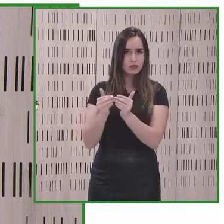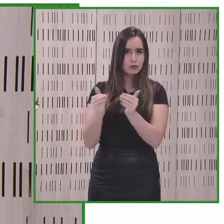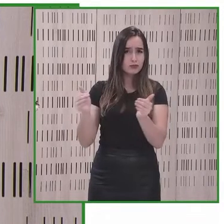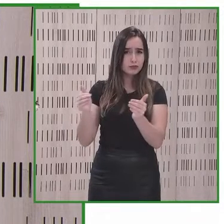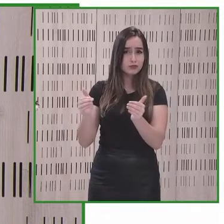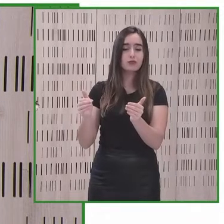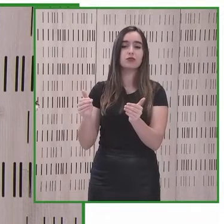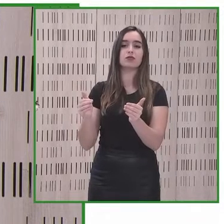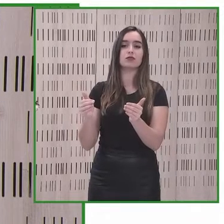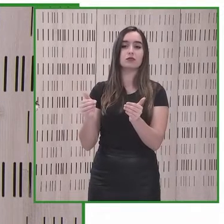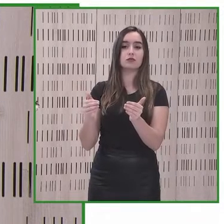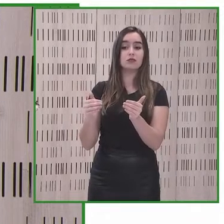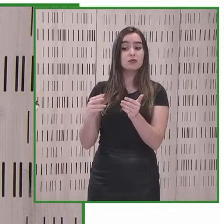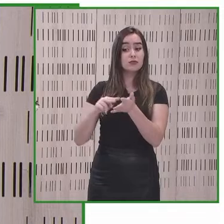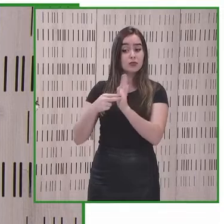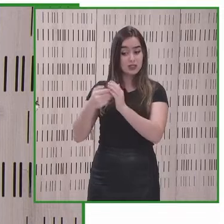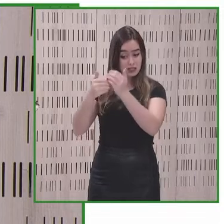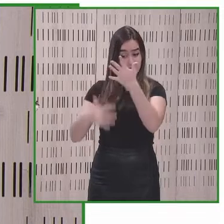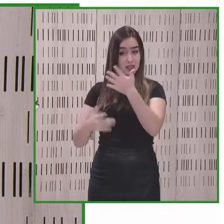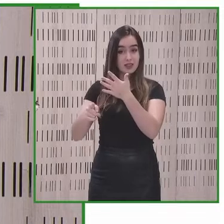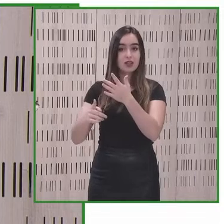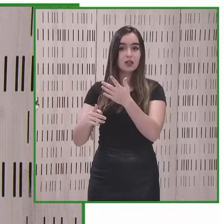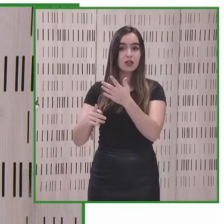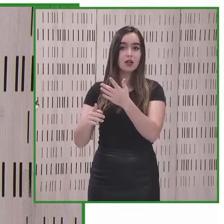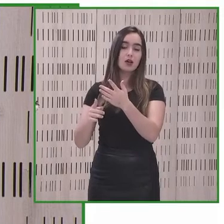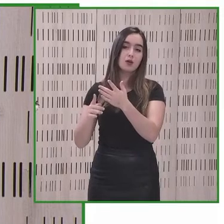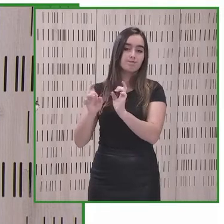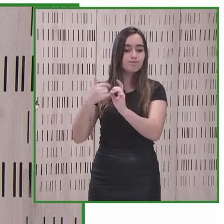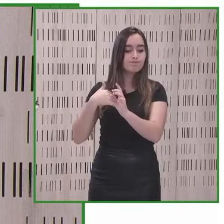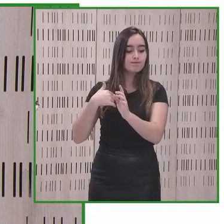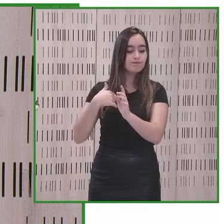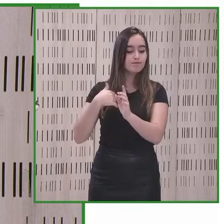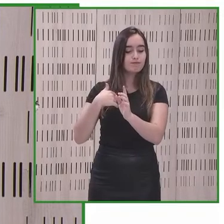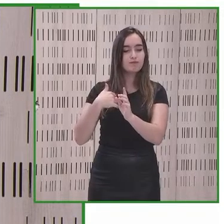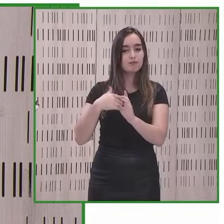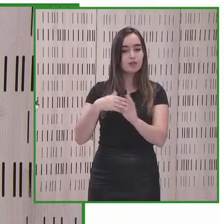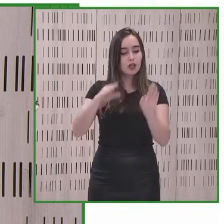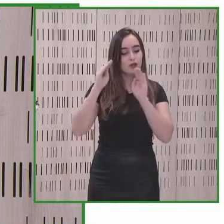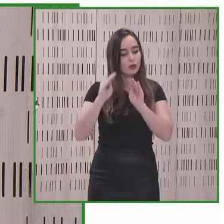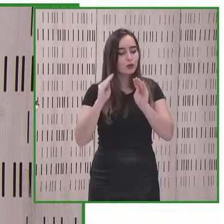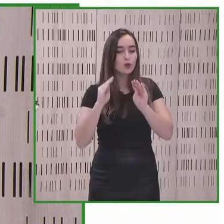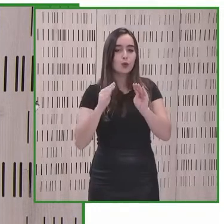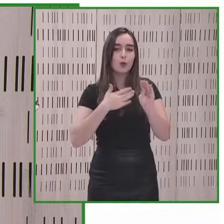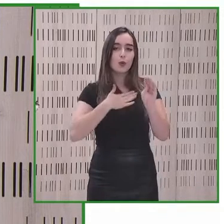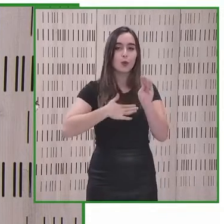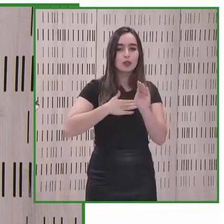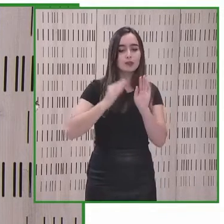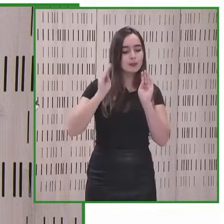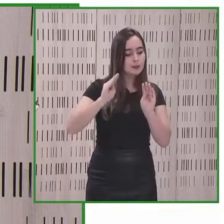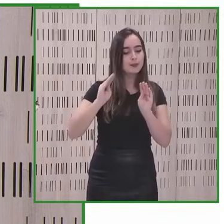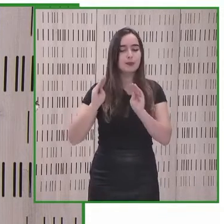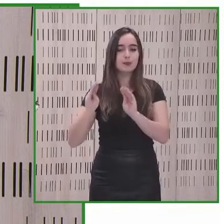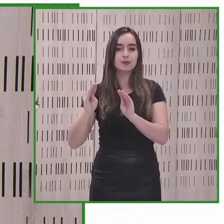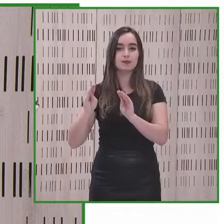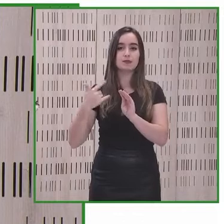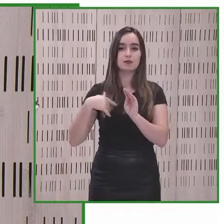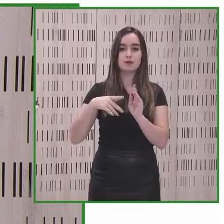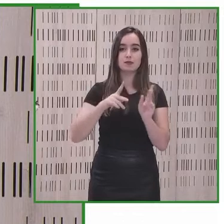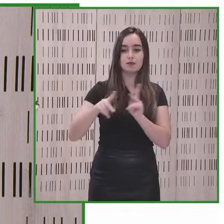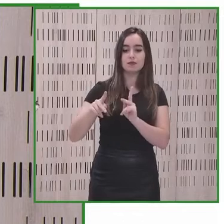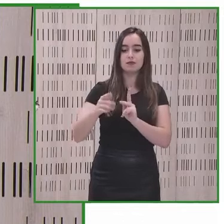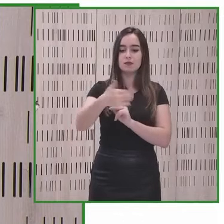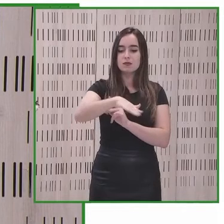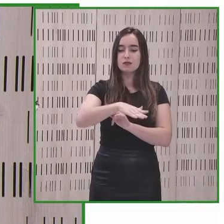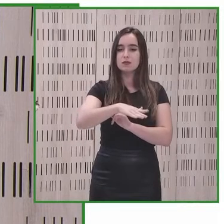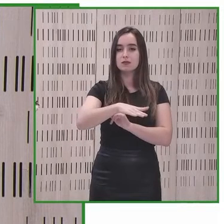tratando de formar y de conseguir que prescriptores del mundo de la sociedad prescriban también la accesibilidad como un